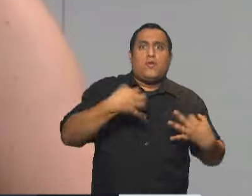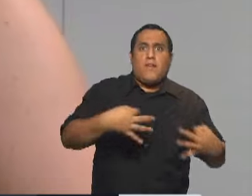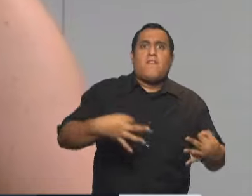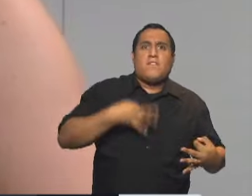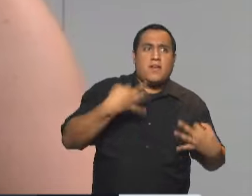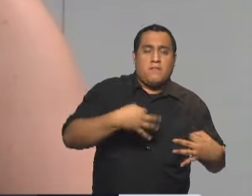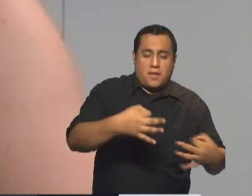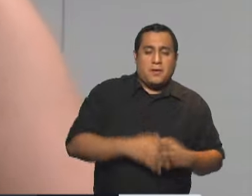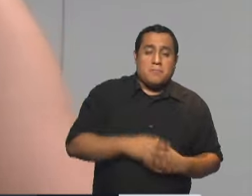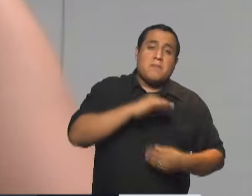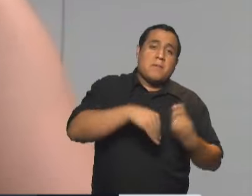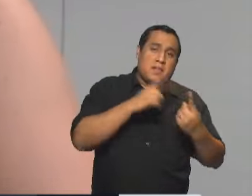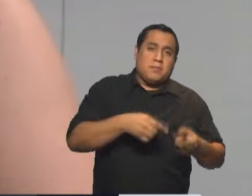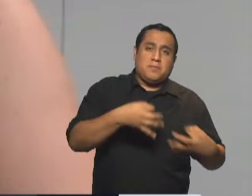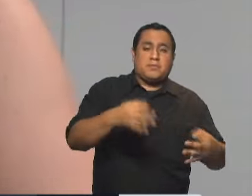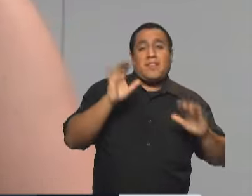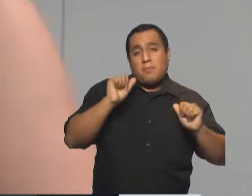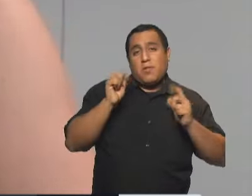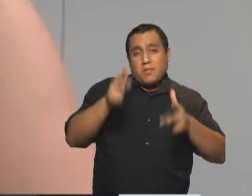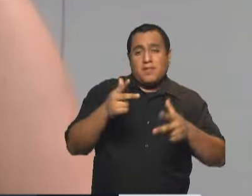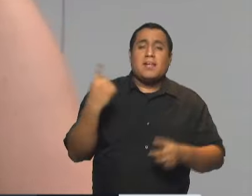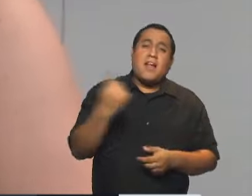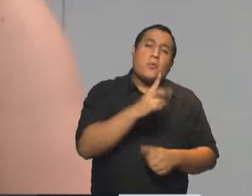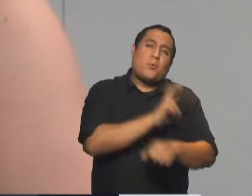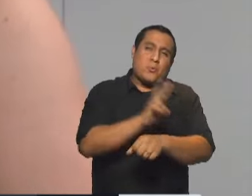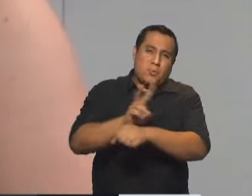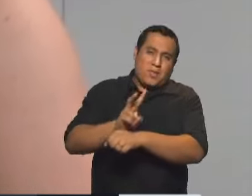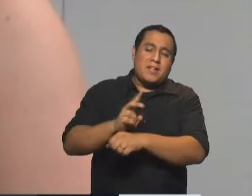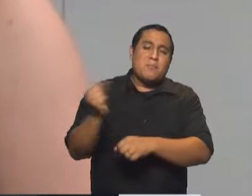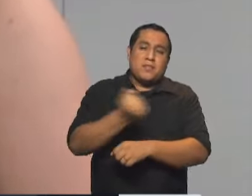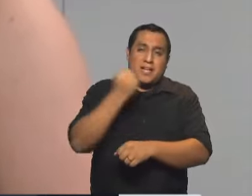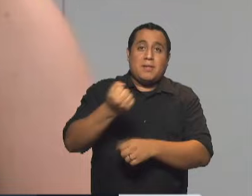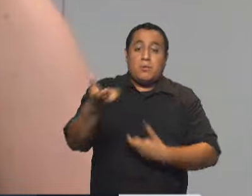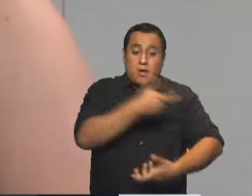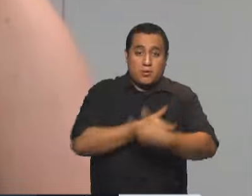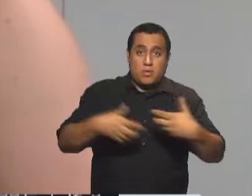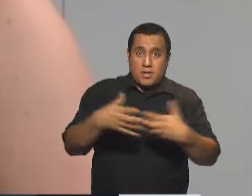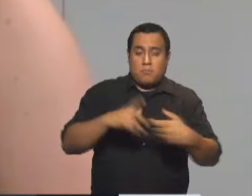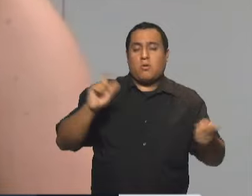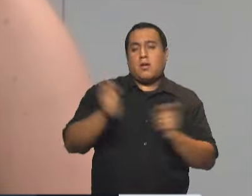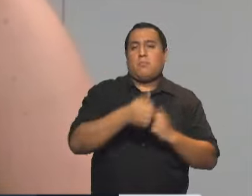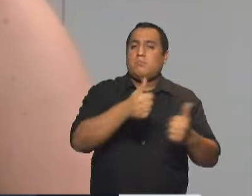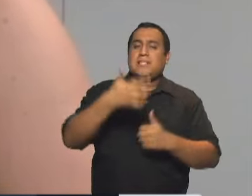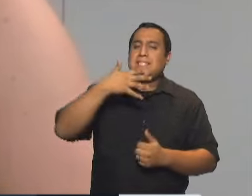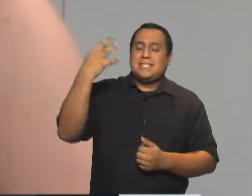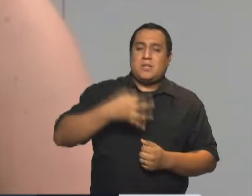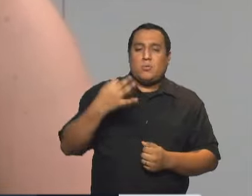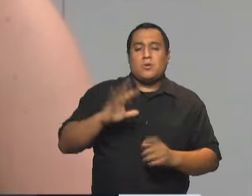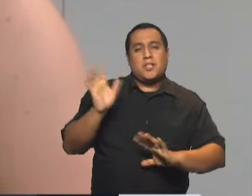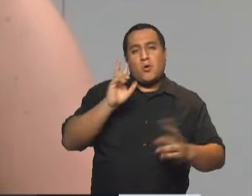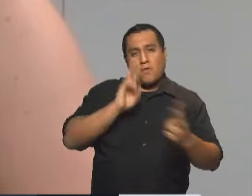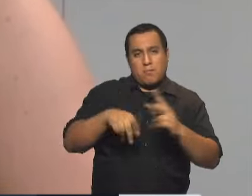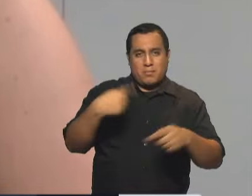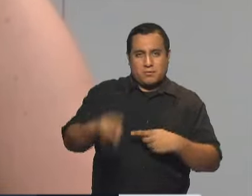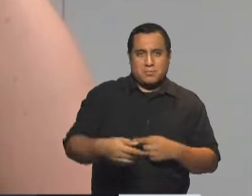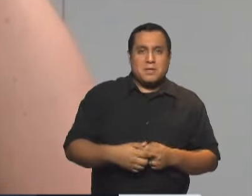vida y para nuestro futuro nos despedimos como siempre recordándoles que lo individual suma pero es lo colectivo lo que definitivamente transforma chau hasta